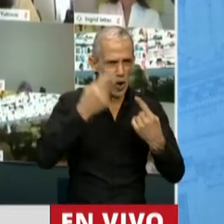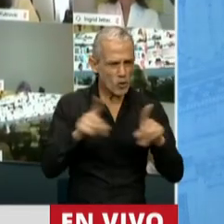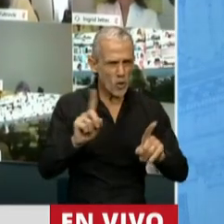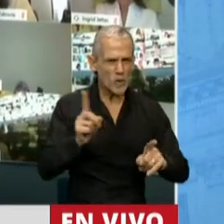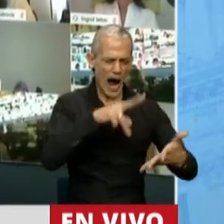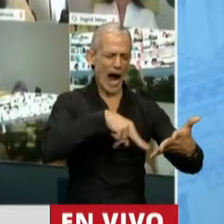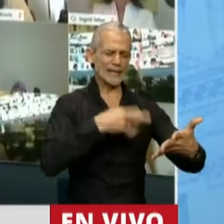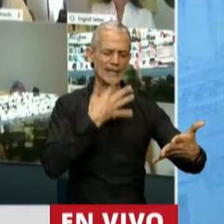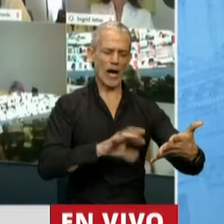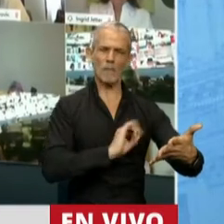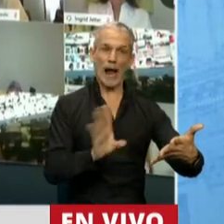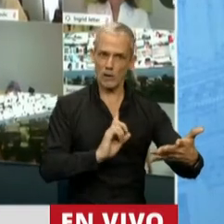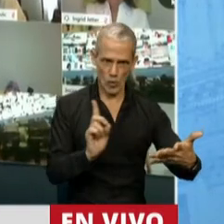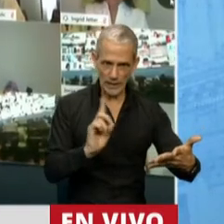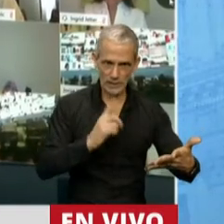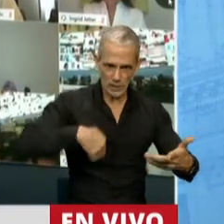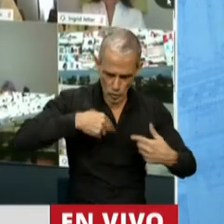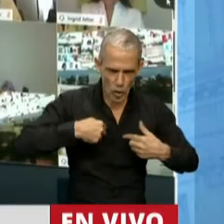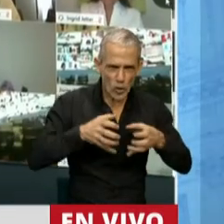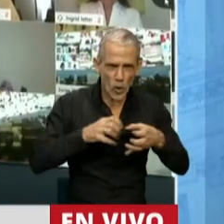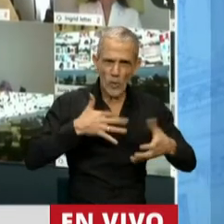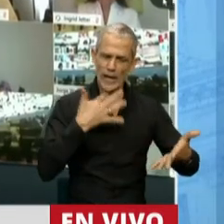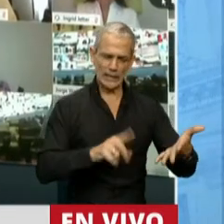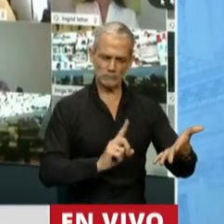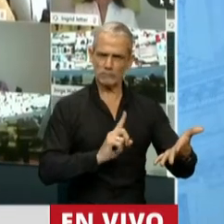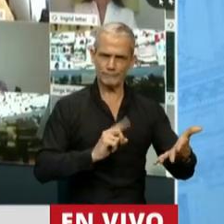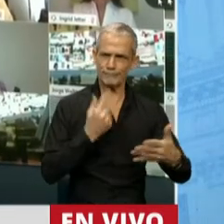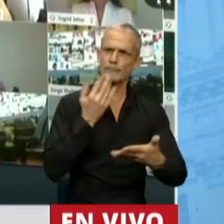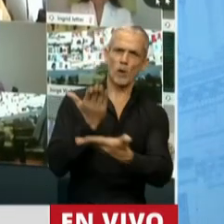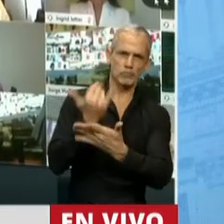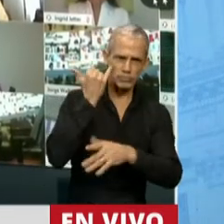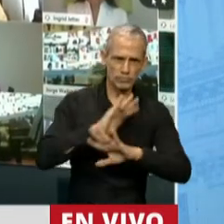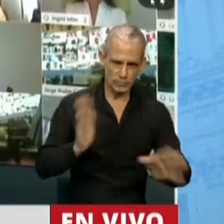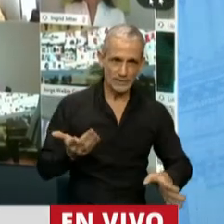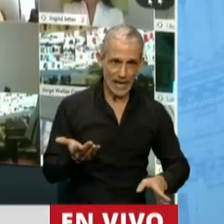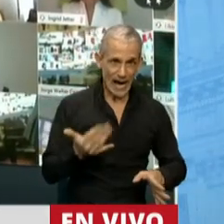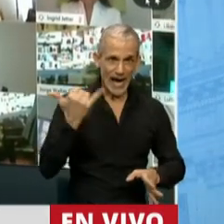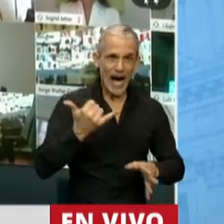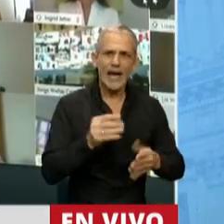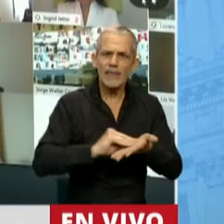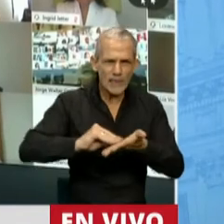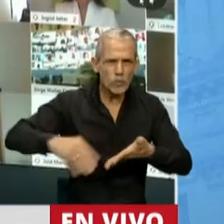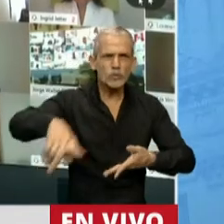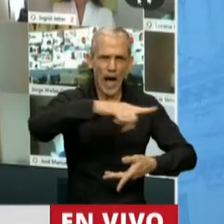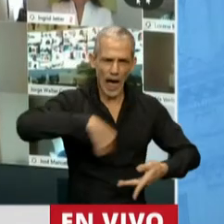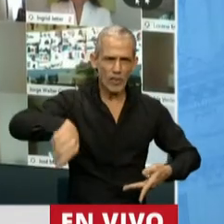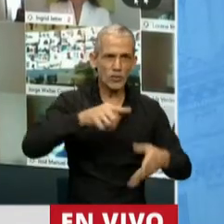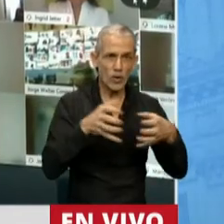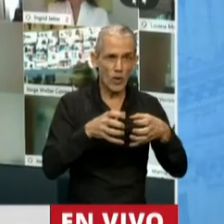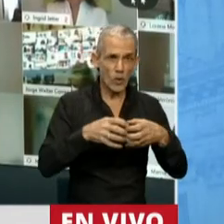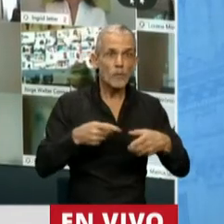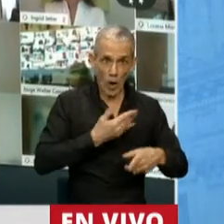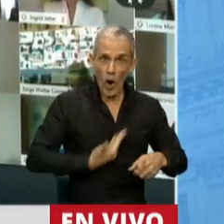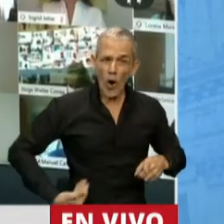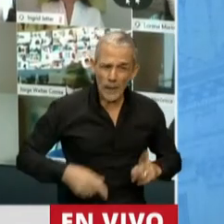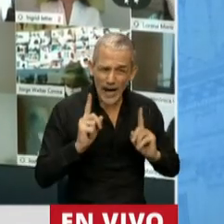interpretativa, no somos sólo nosotros los que lo hemos planteado. De hecho, hay legisladores de la bancada del